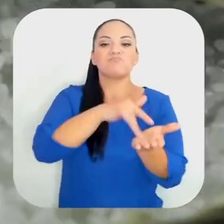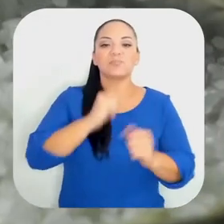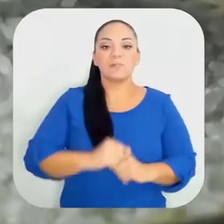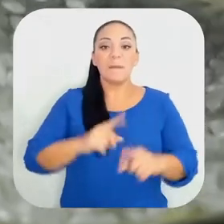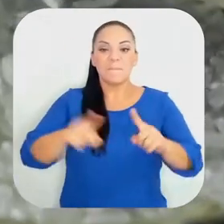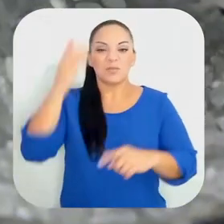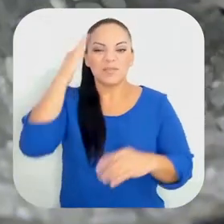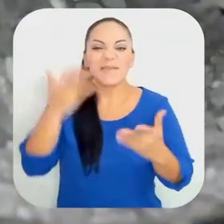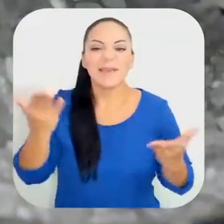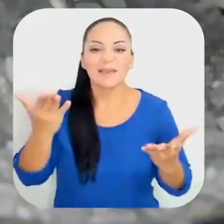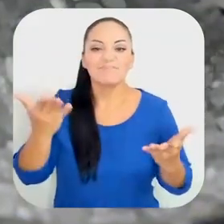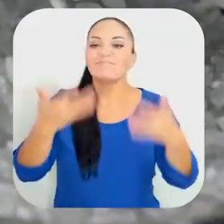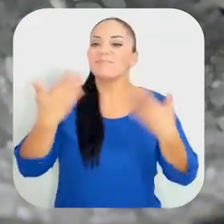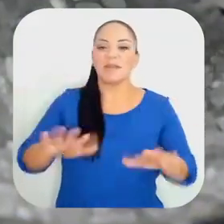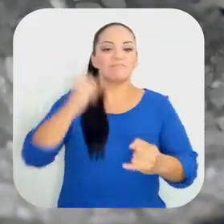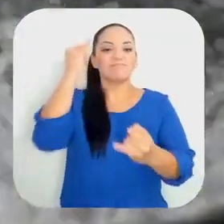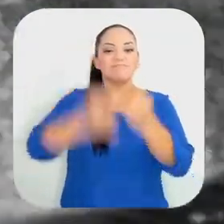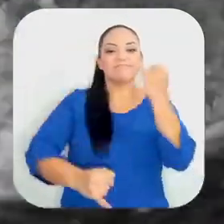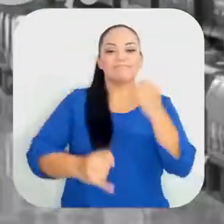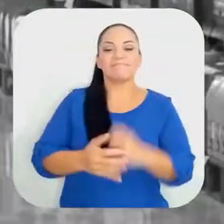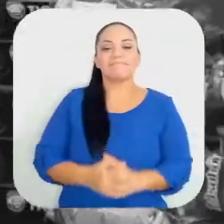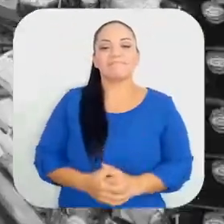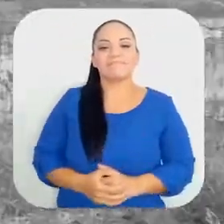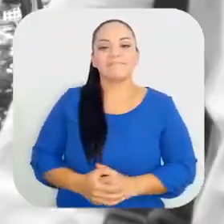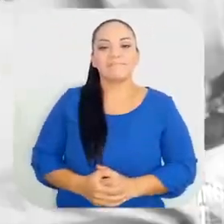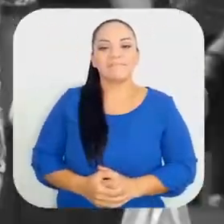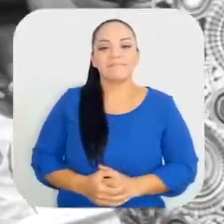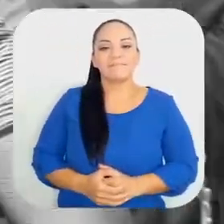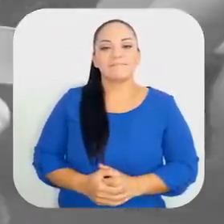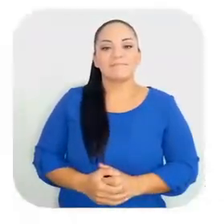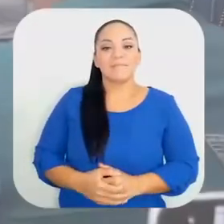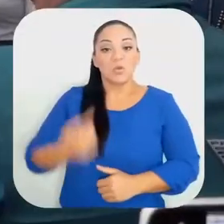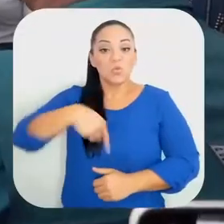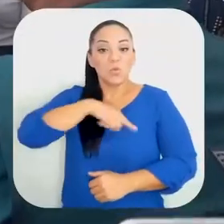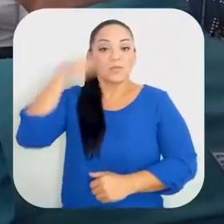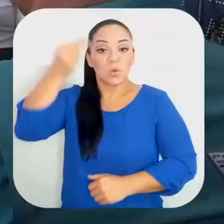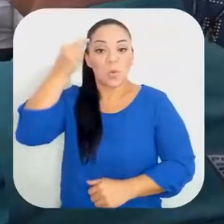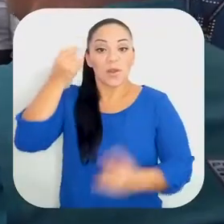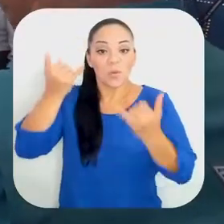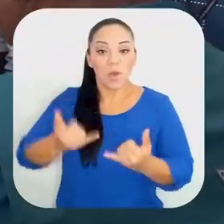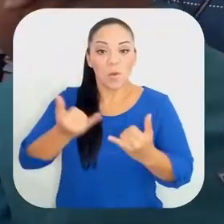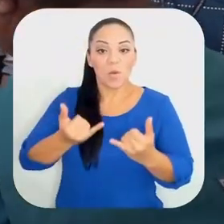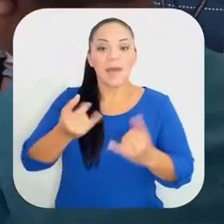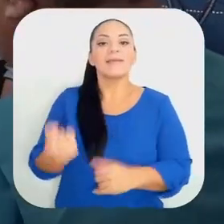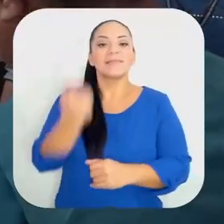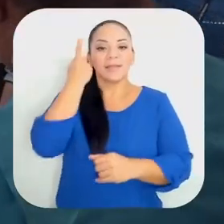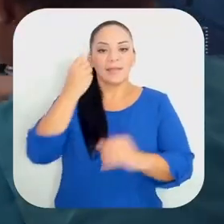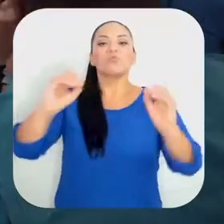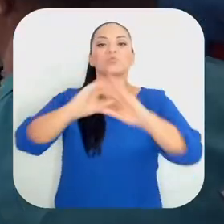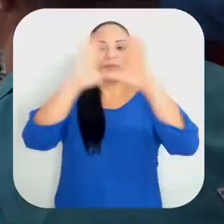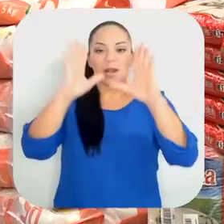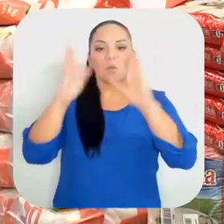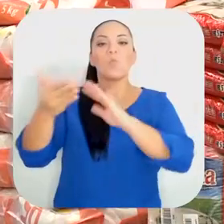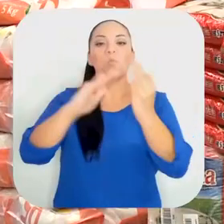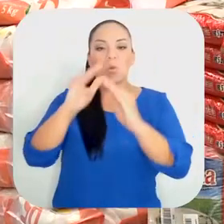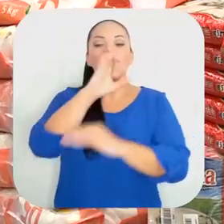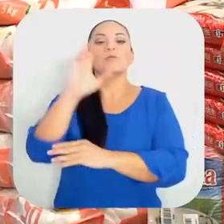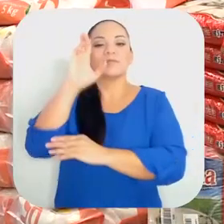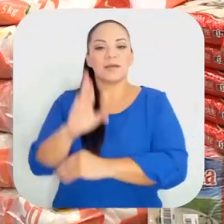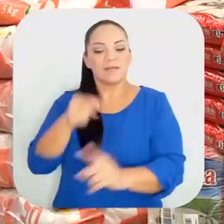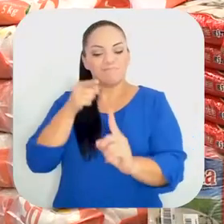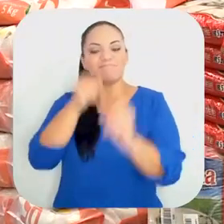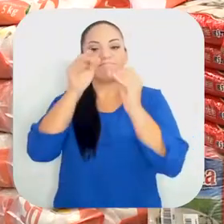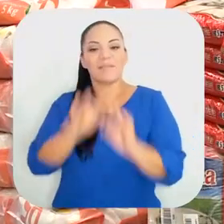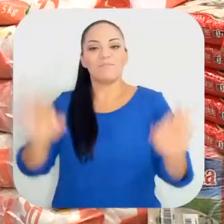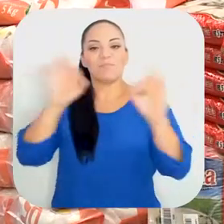trabajador. ¿Saben qué? Se acabó. Desde esta administración tenemos claro que el pueblo de Costa Rica